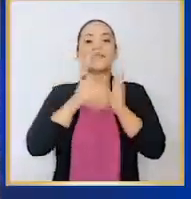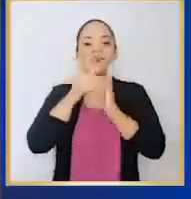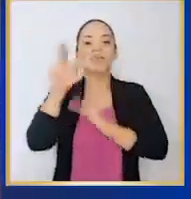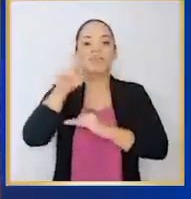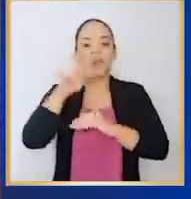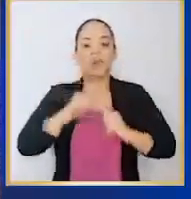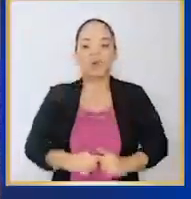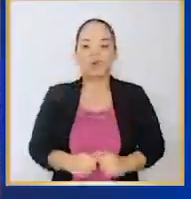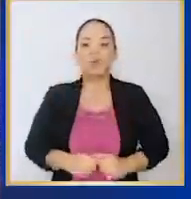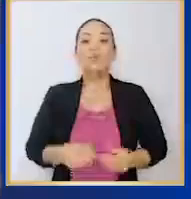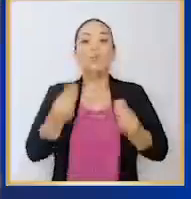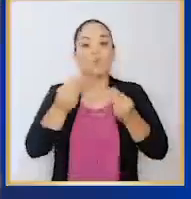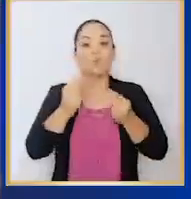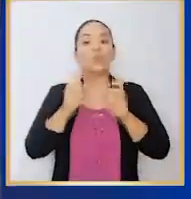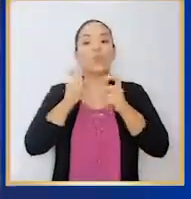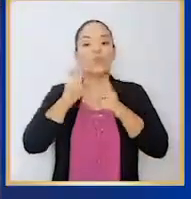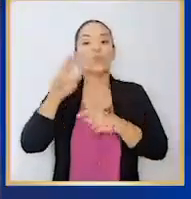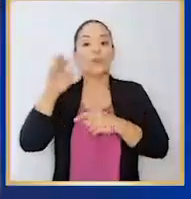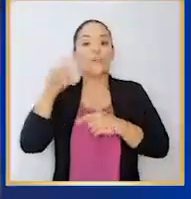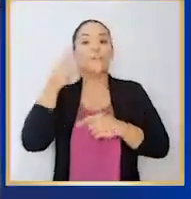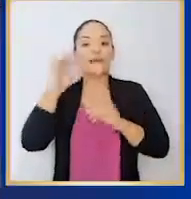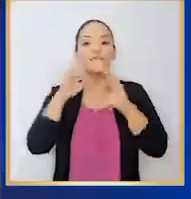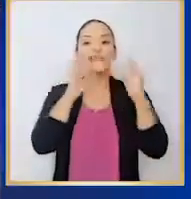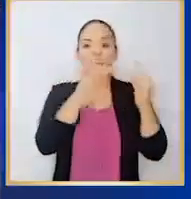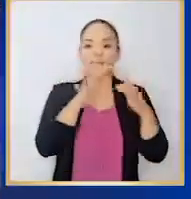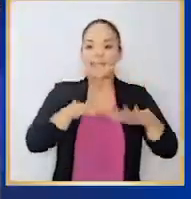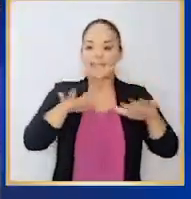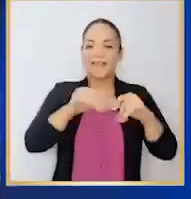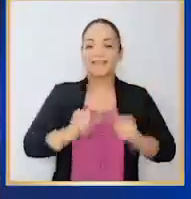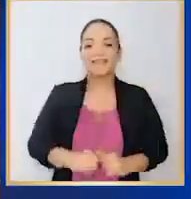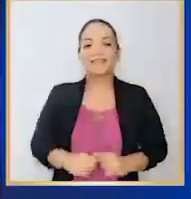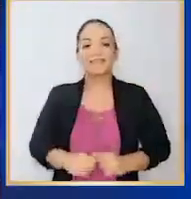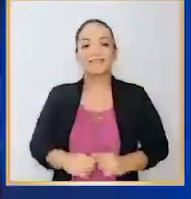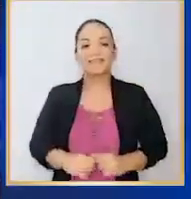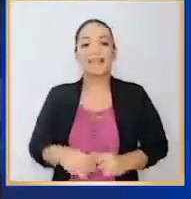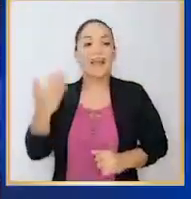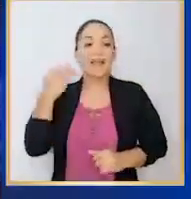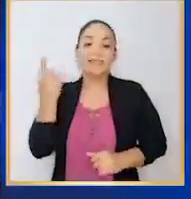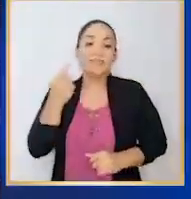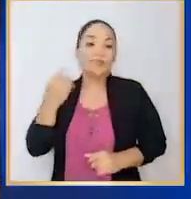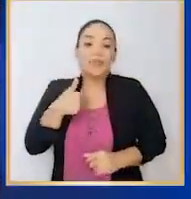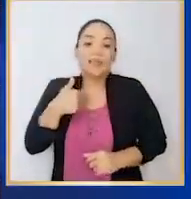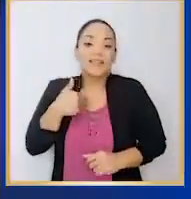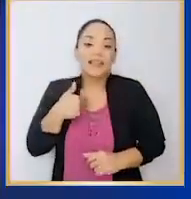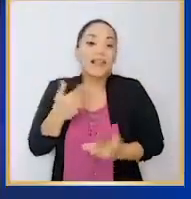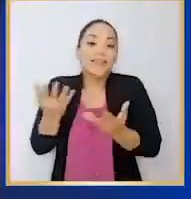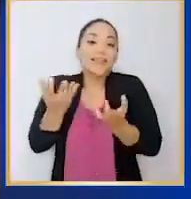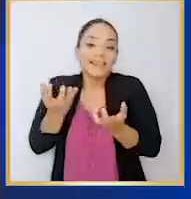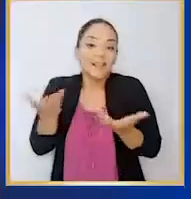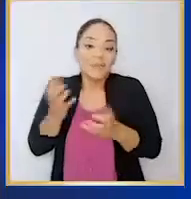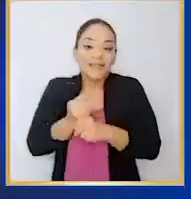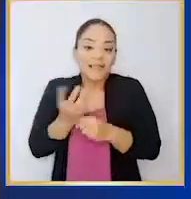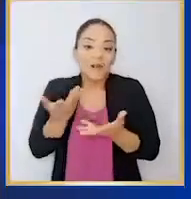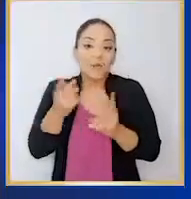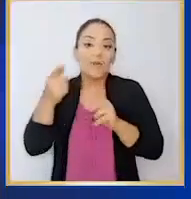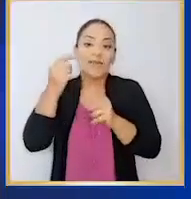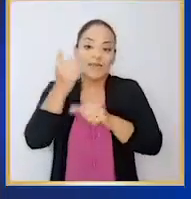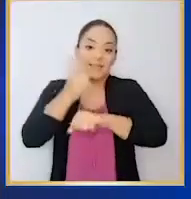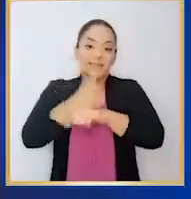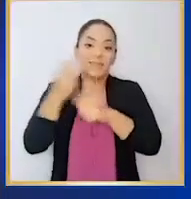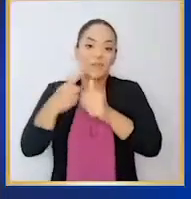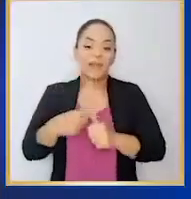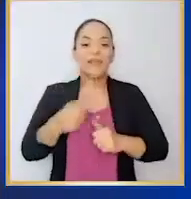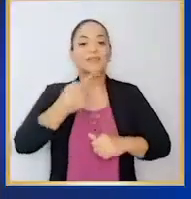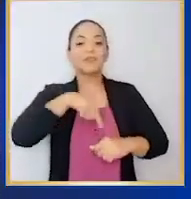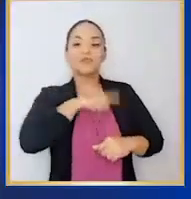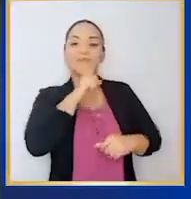en muchos bonos RAM para las familias de la zona. Era solo tener las ganas y establecer las prioridades. Muy feliz con las personas que nos ayudaron